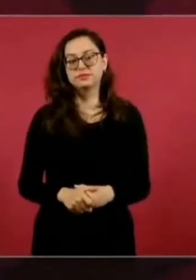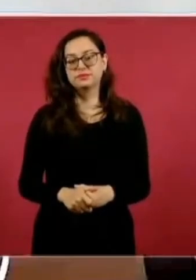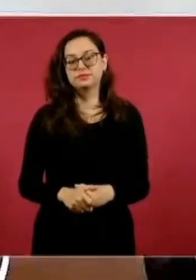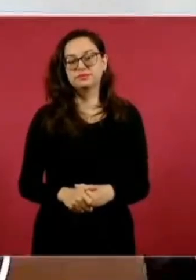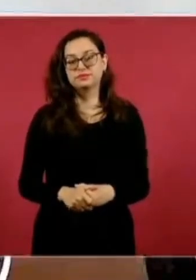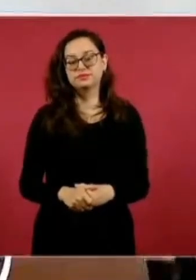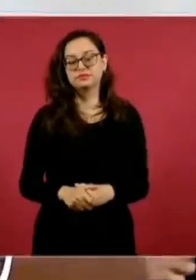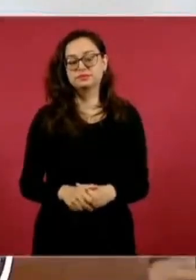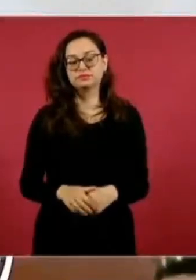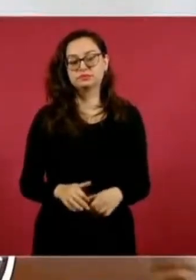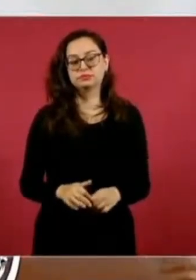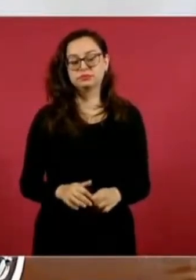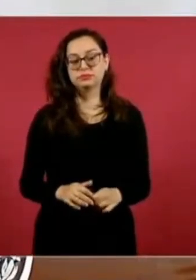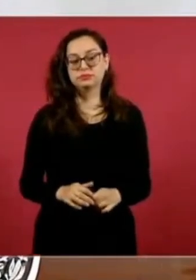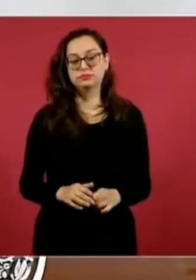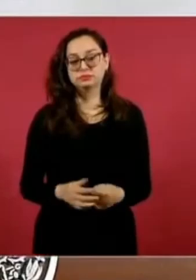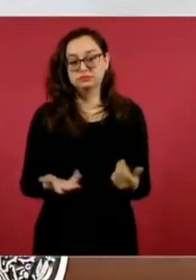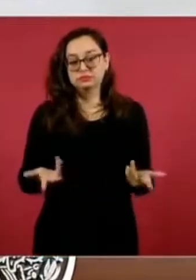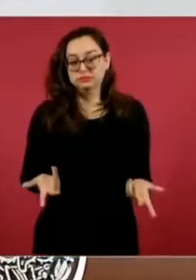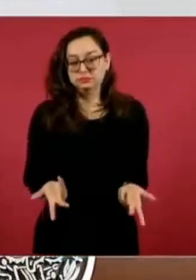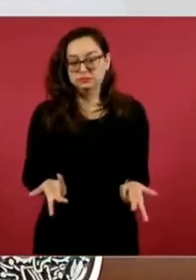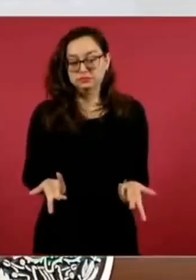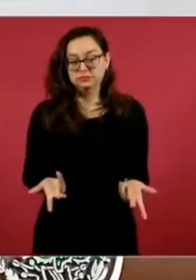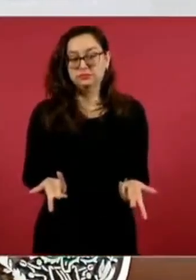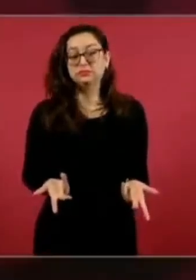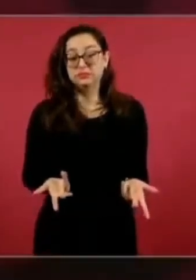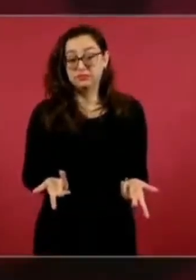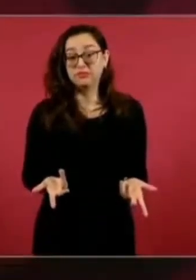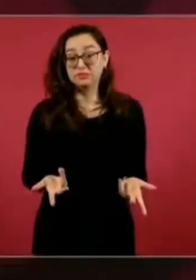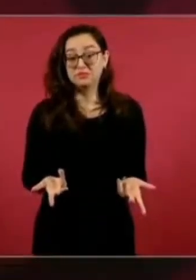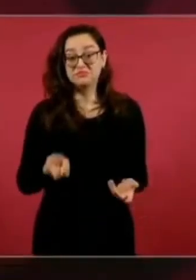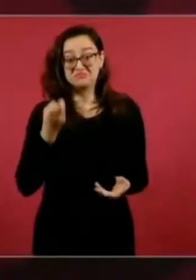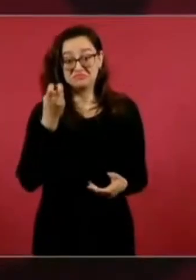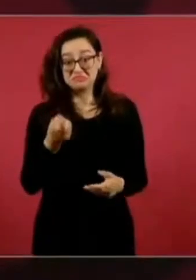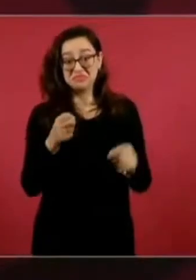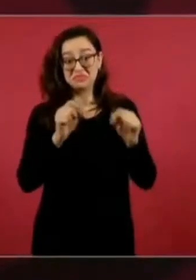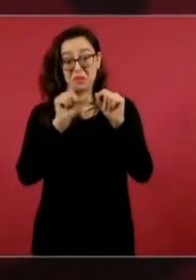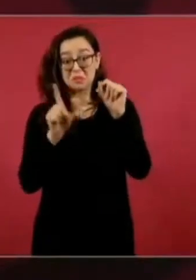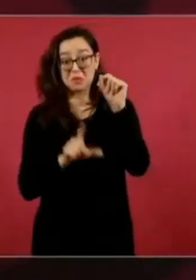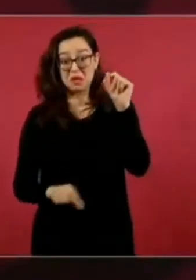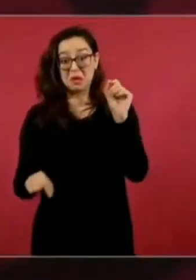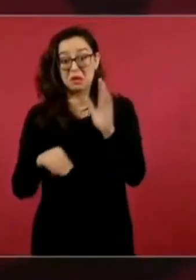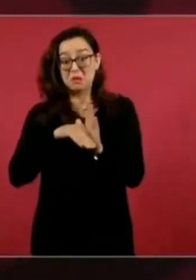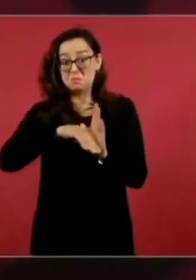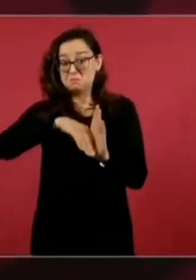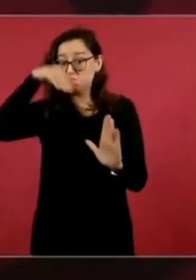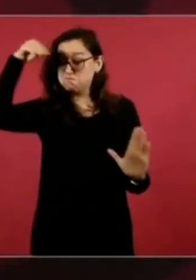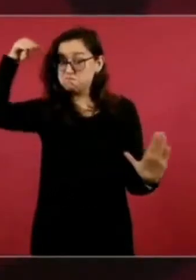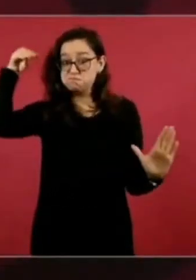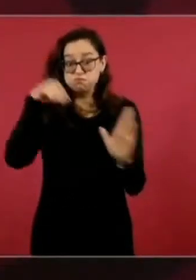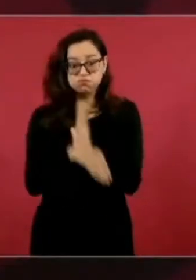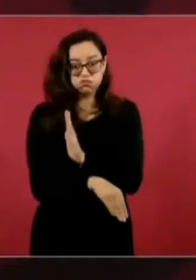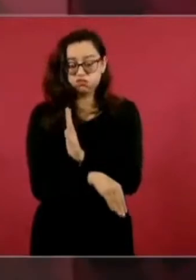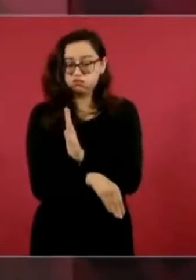entonces nos tocó enfrentar una decadencia.